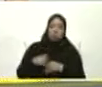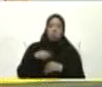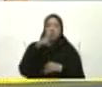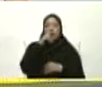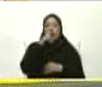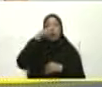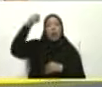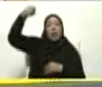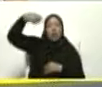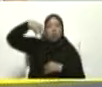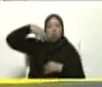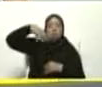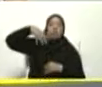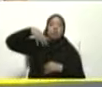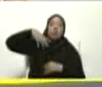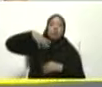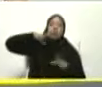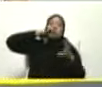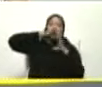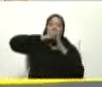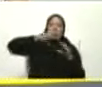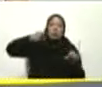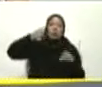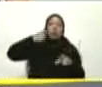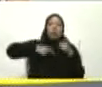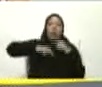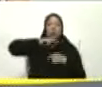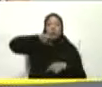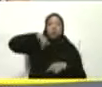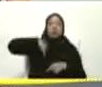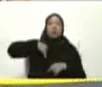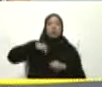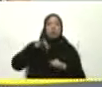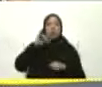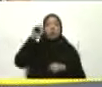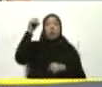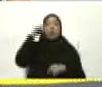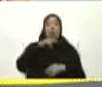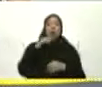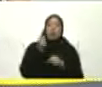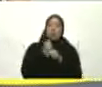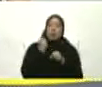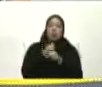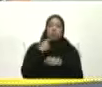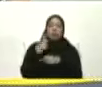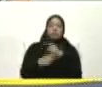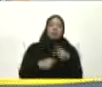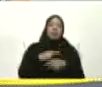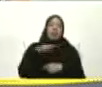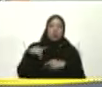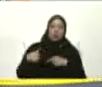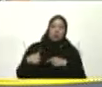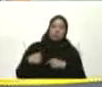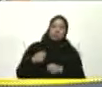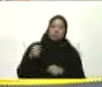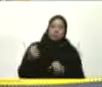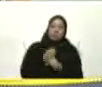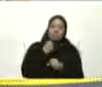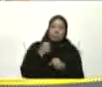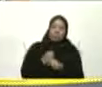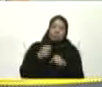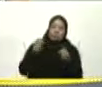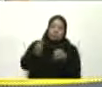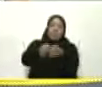iluminación Bueno Todas las reparaciones Desde la impermeabilización Del techo Hasta la recuperación De ventanas